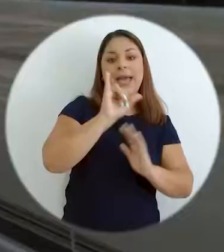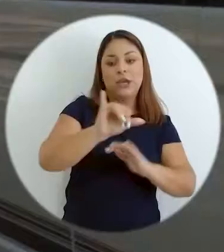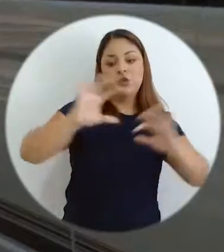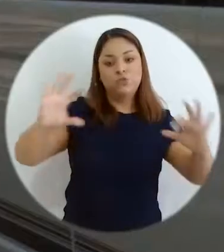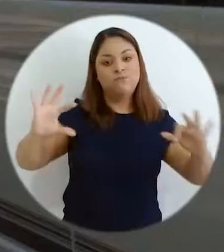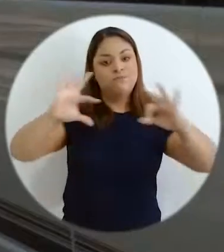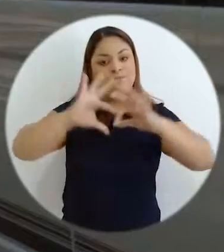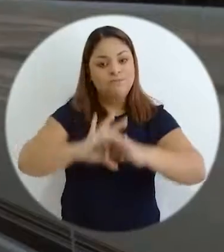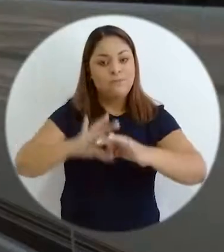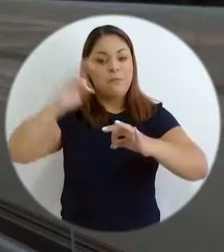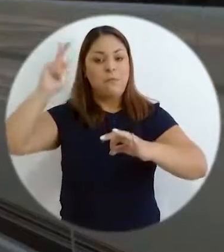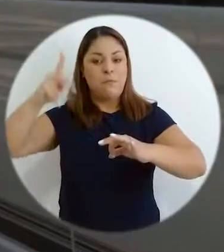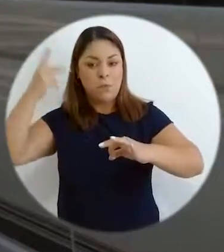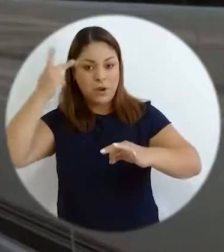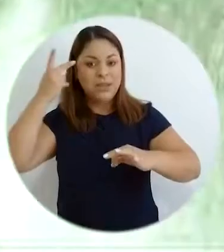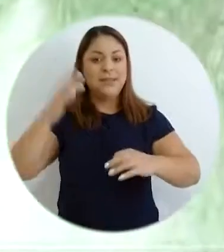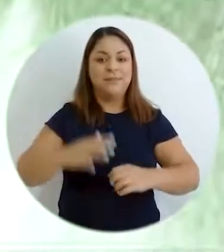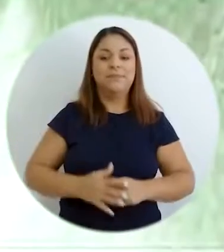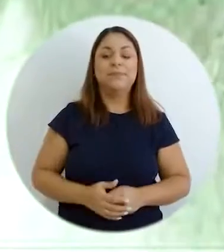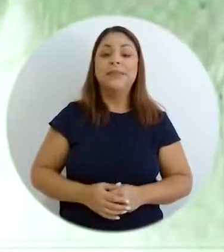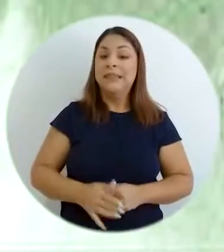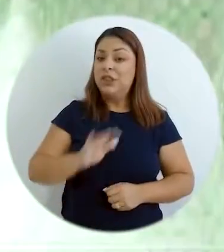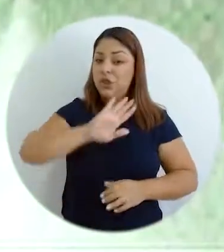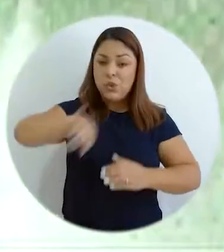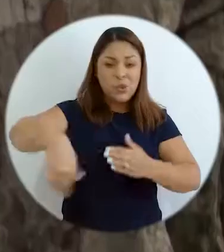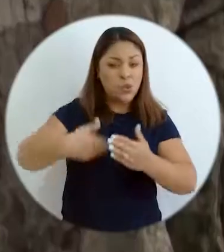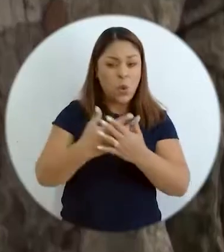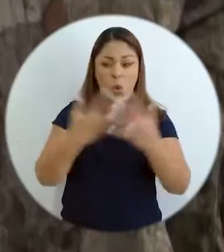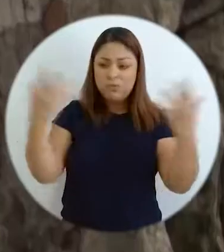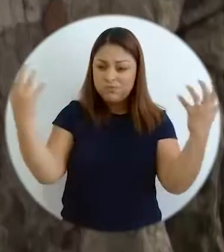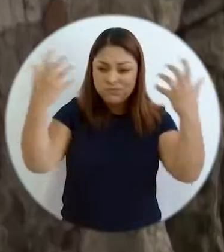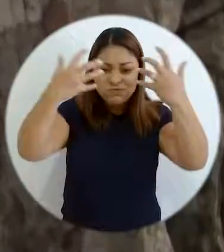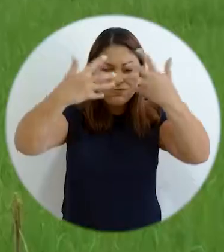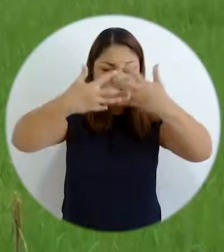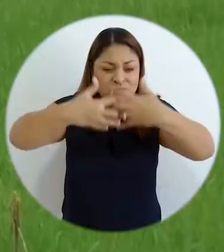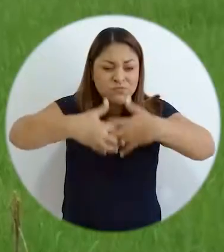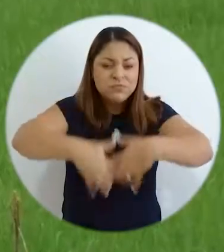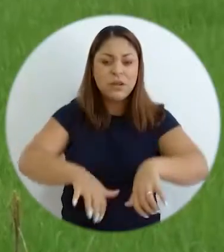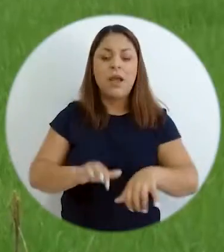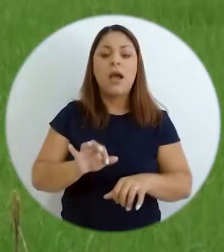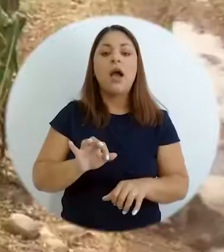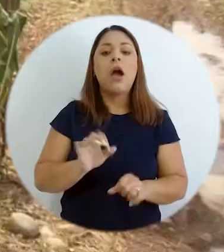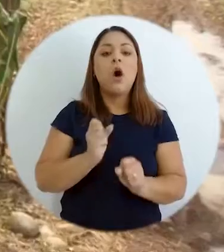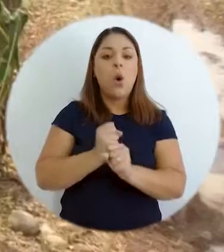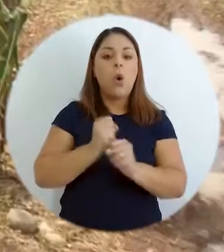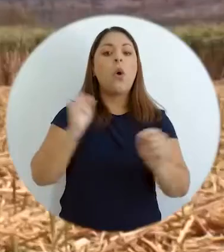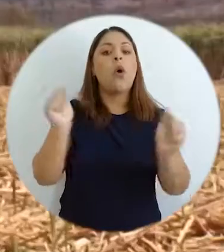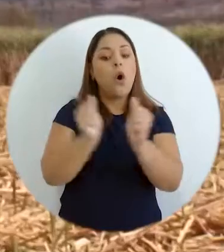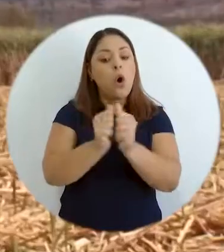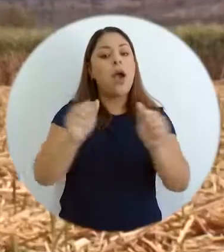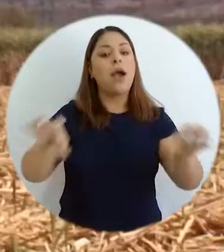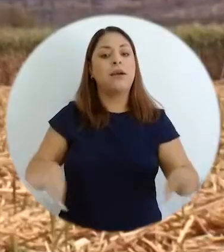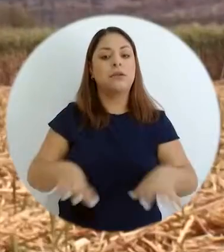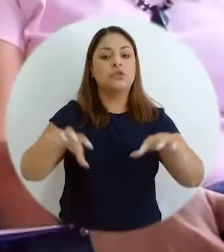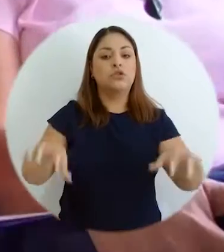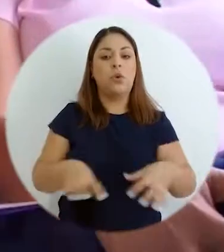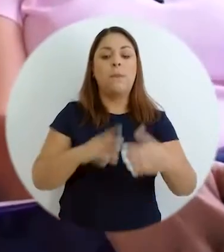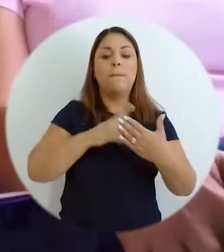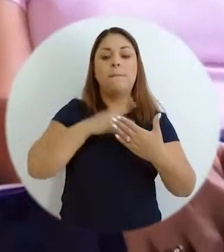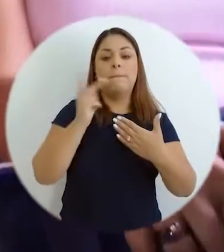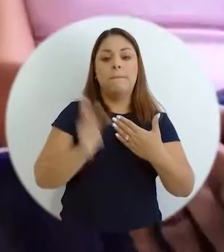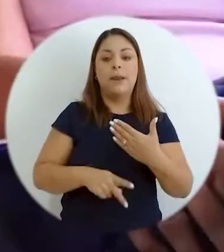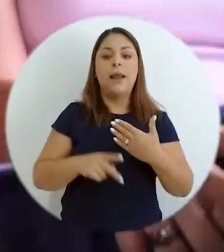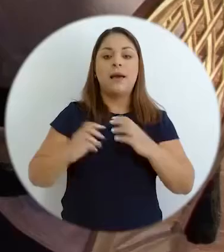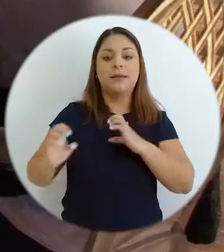acción de la política pública. Todos y cada uno de ellos formulados con la